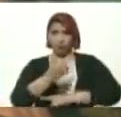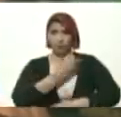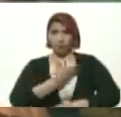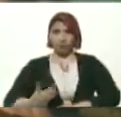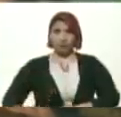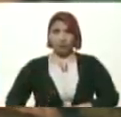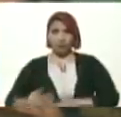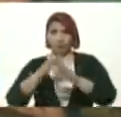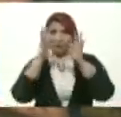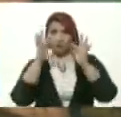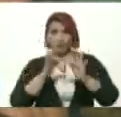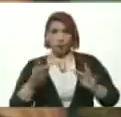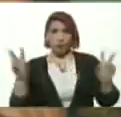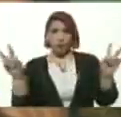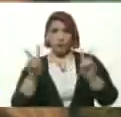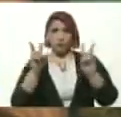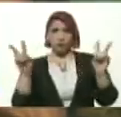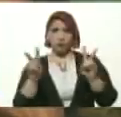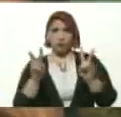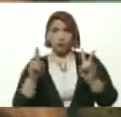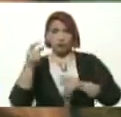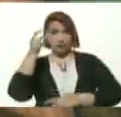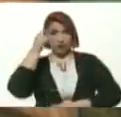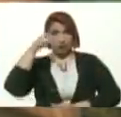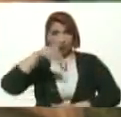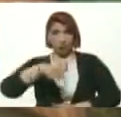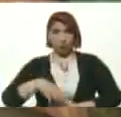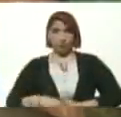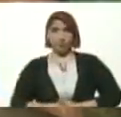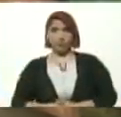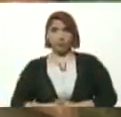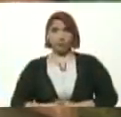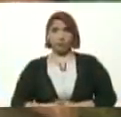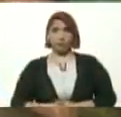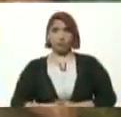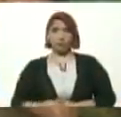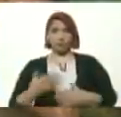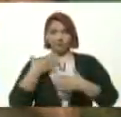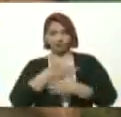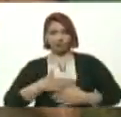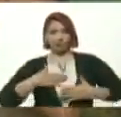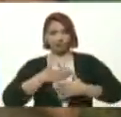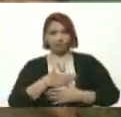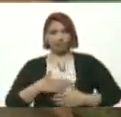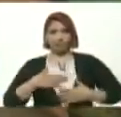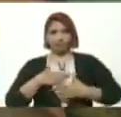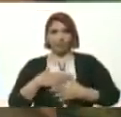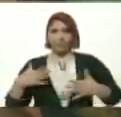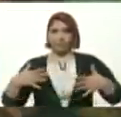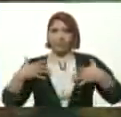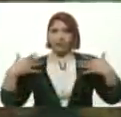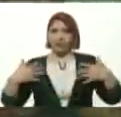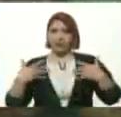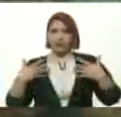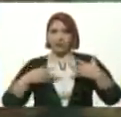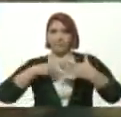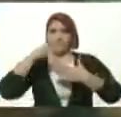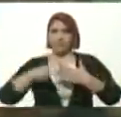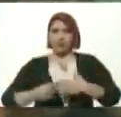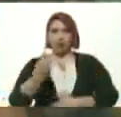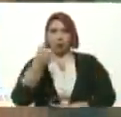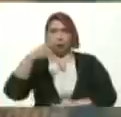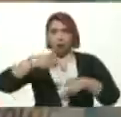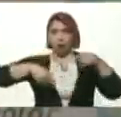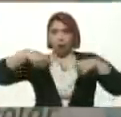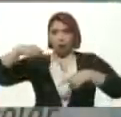Victoriosa El día de hoy Estamos Complacidos Y felices Con el plan Una gota de amor